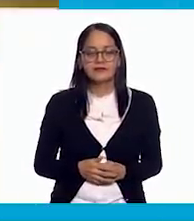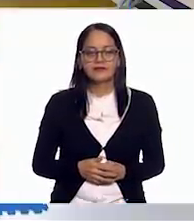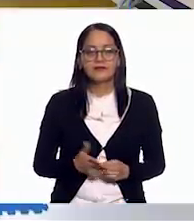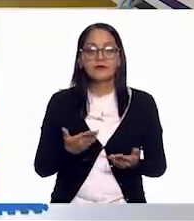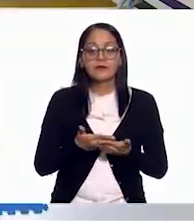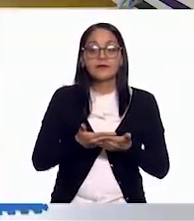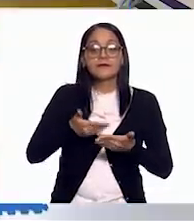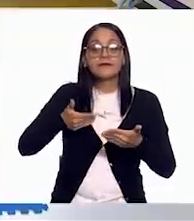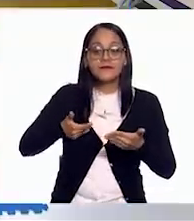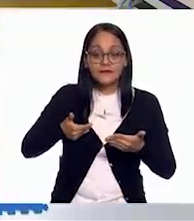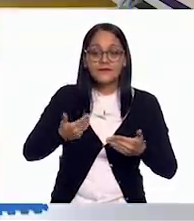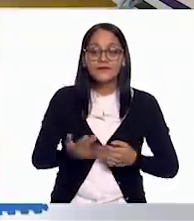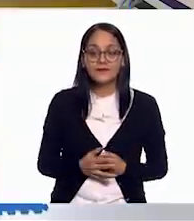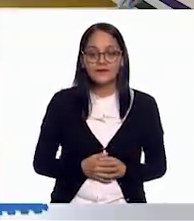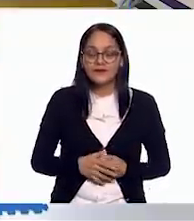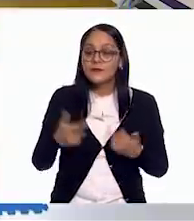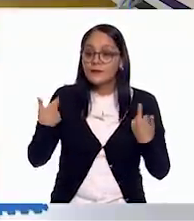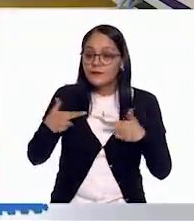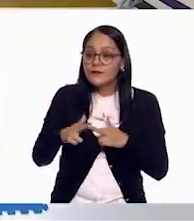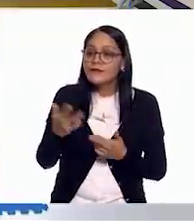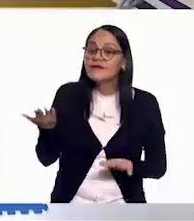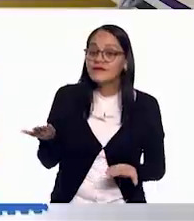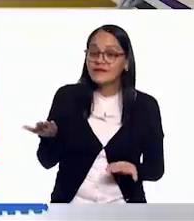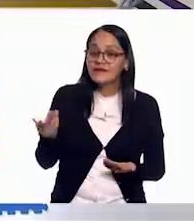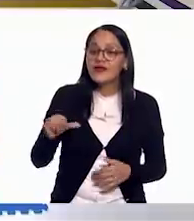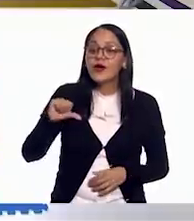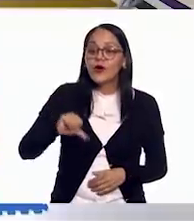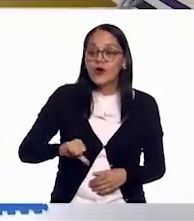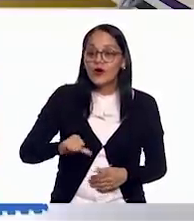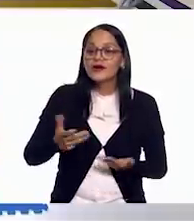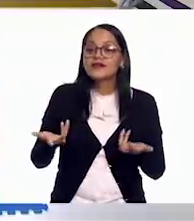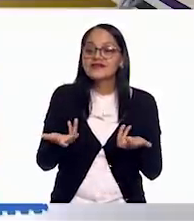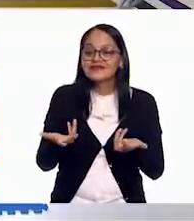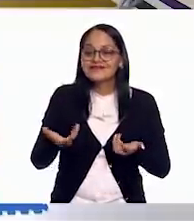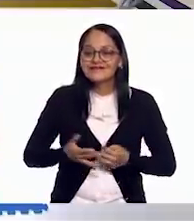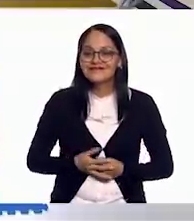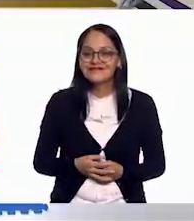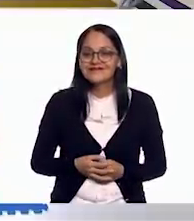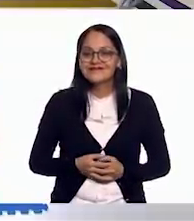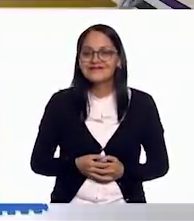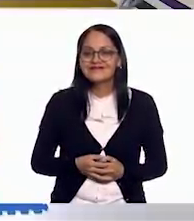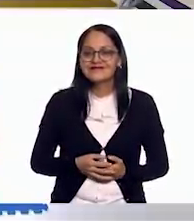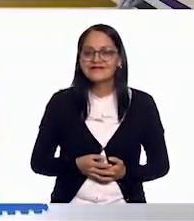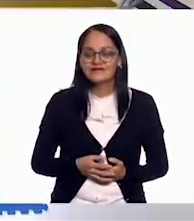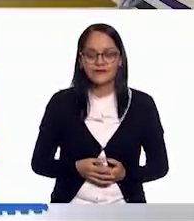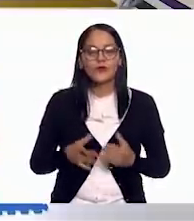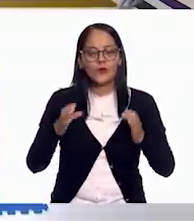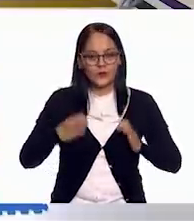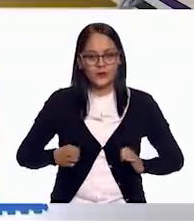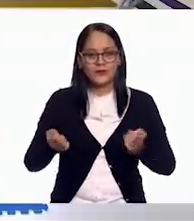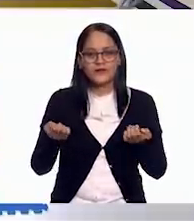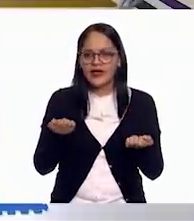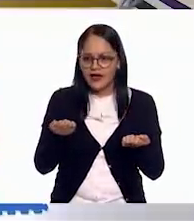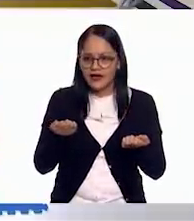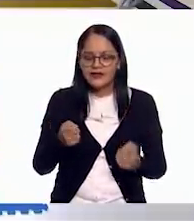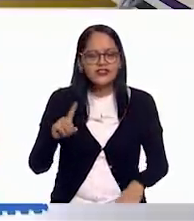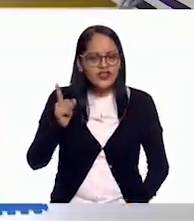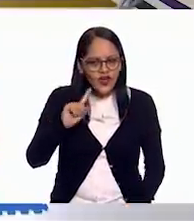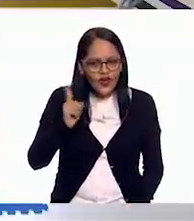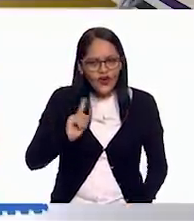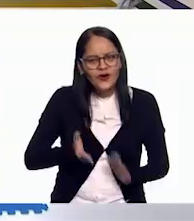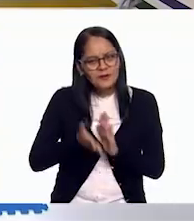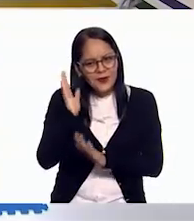Pero antes, maestra Gaby, llegado el momento de... Movernos. No, de comer